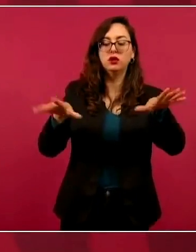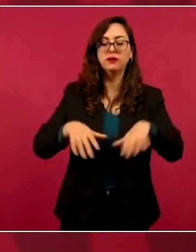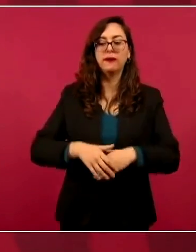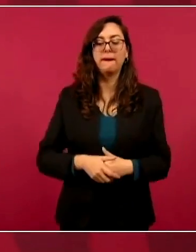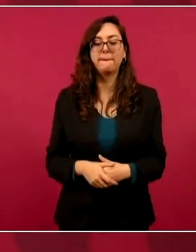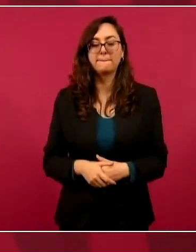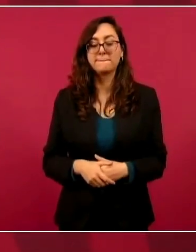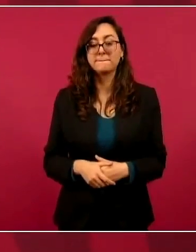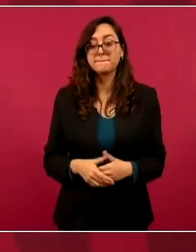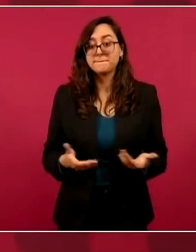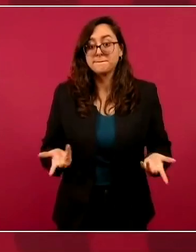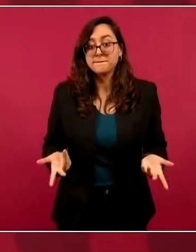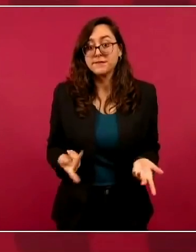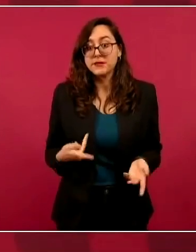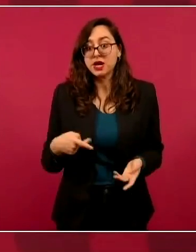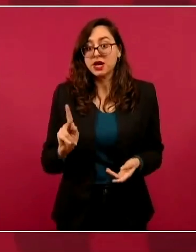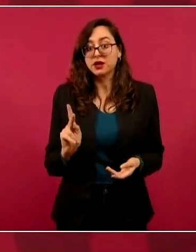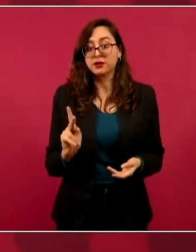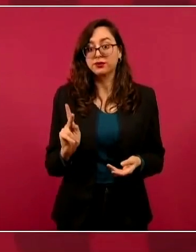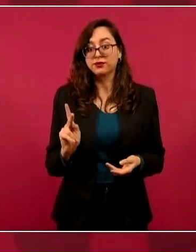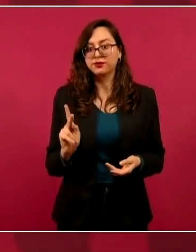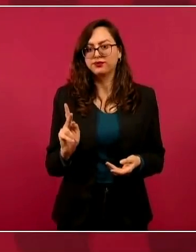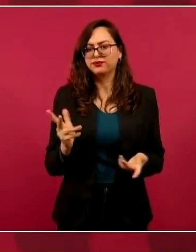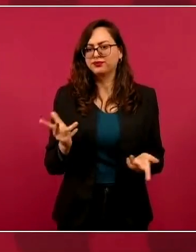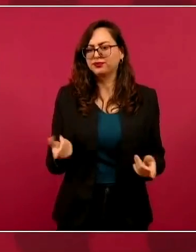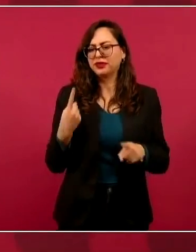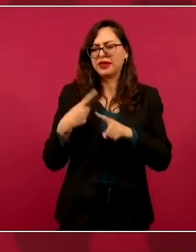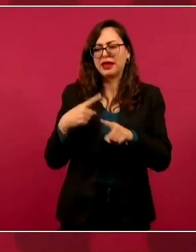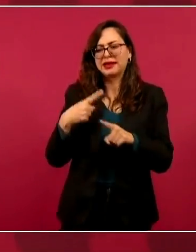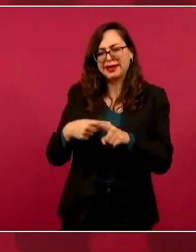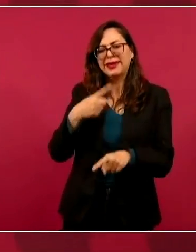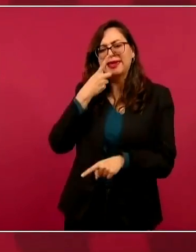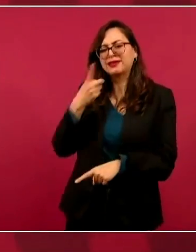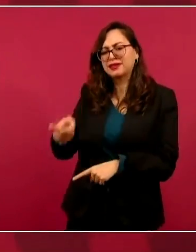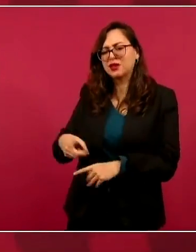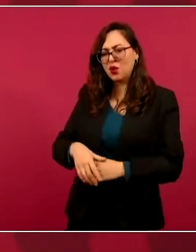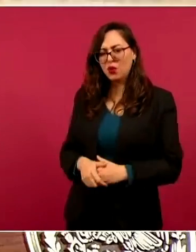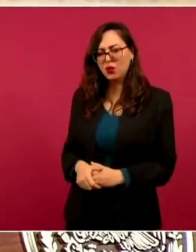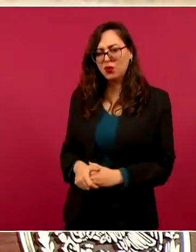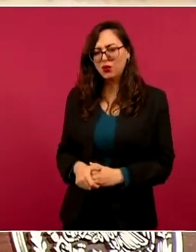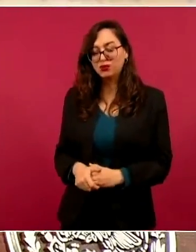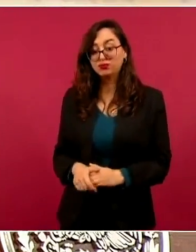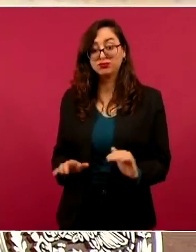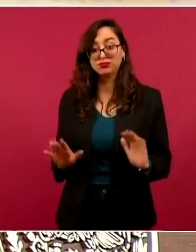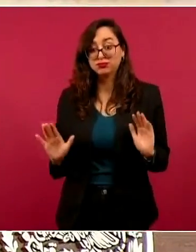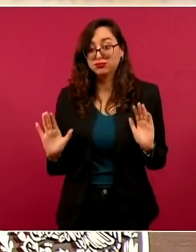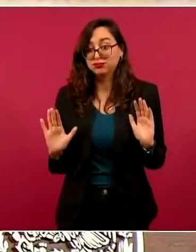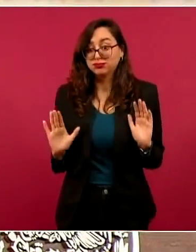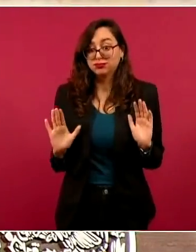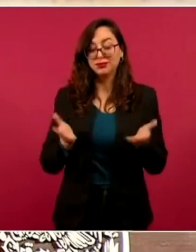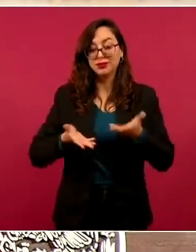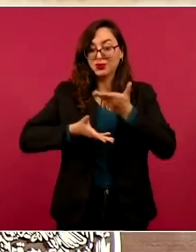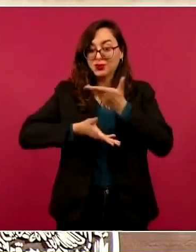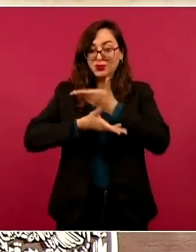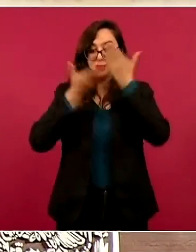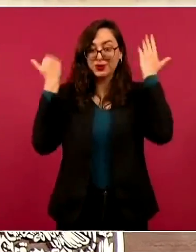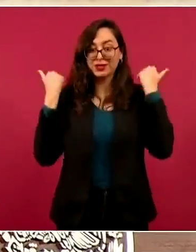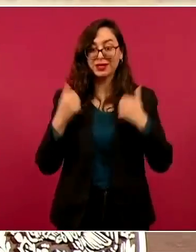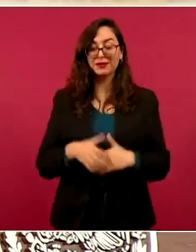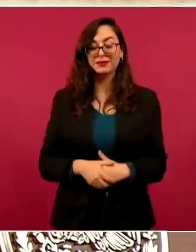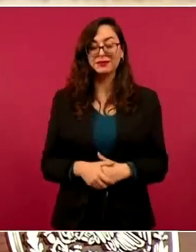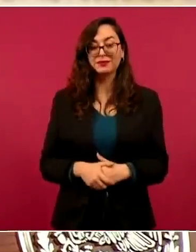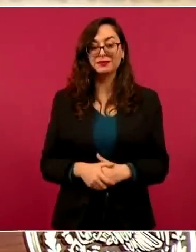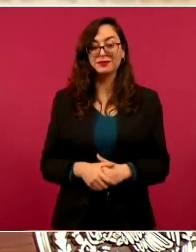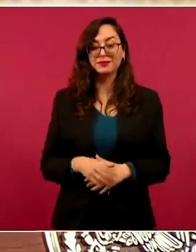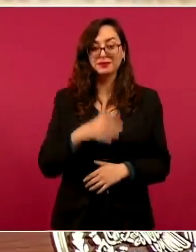¿Quién sabe cuál es su fuente? Desde luego debe